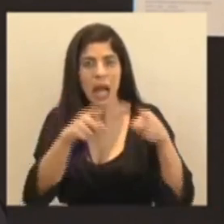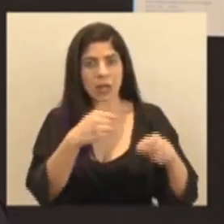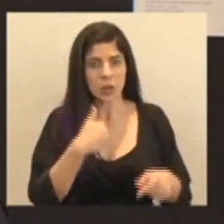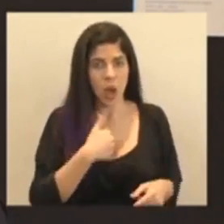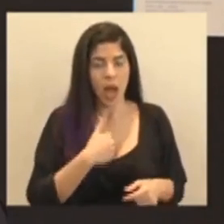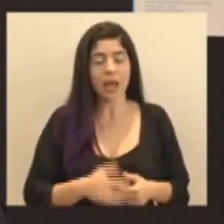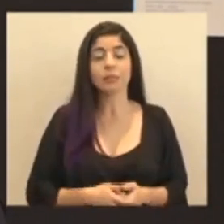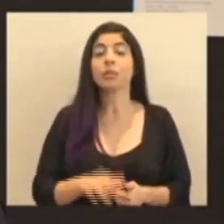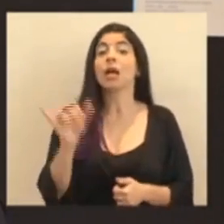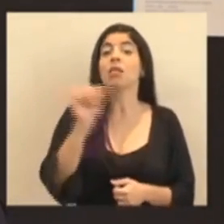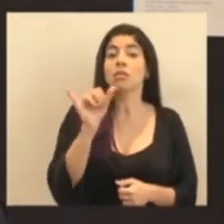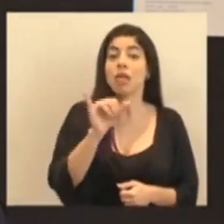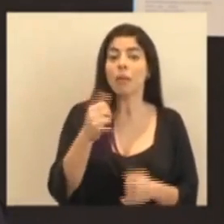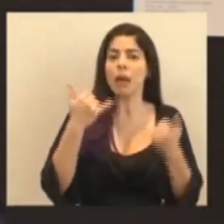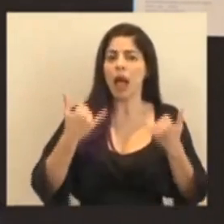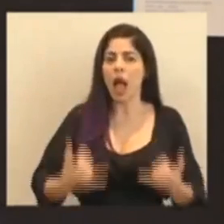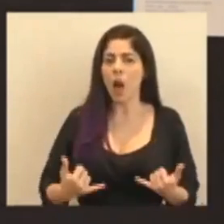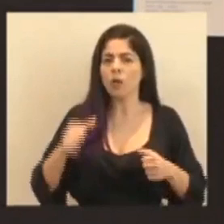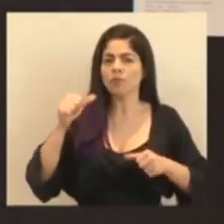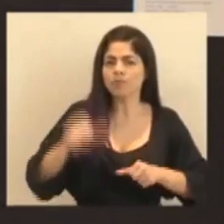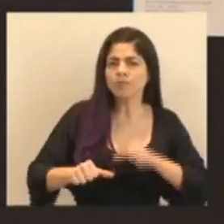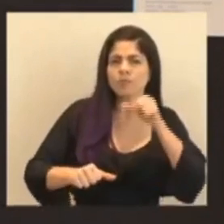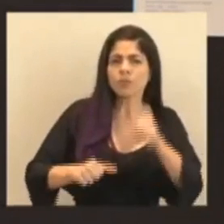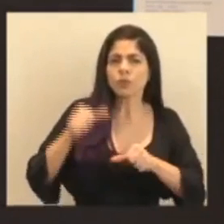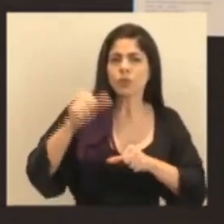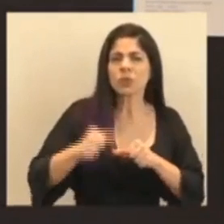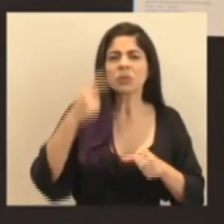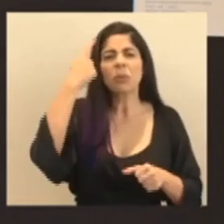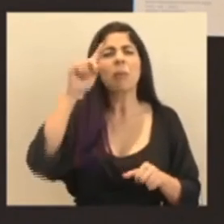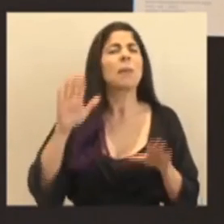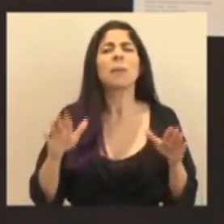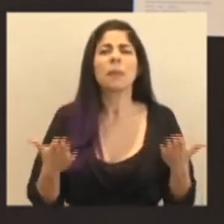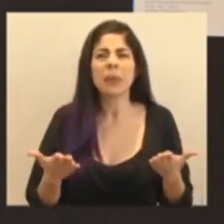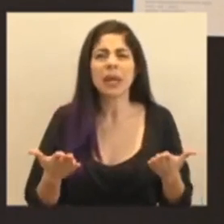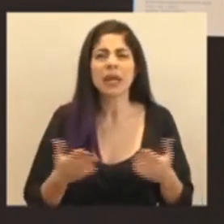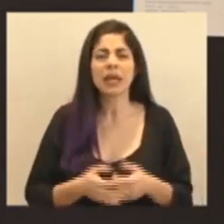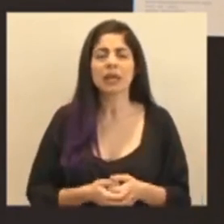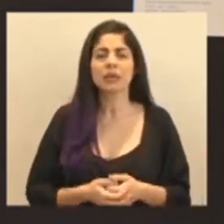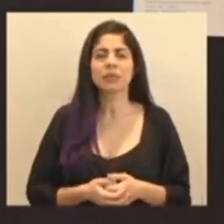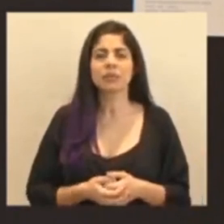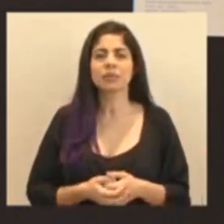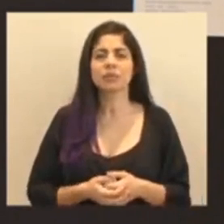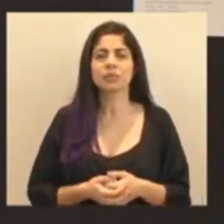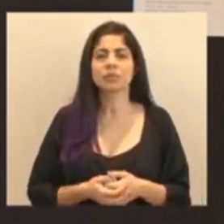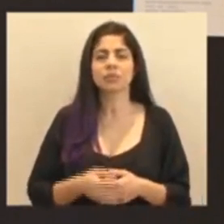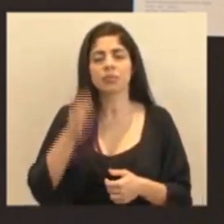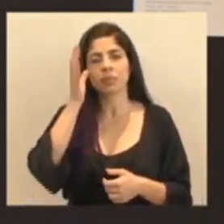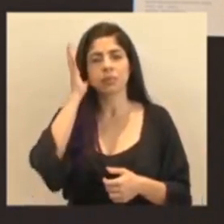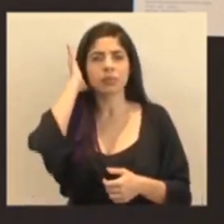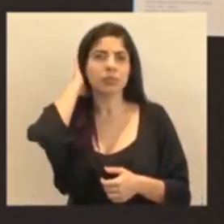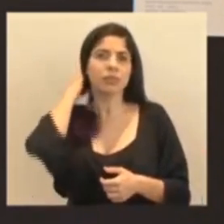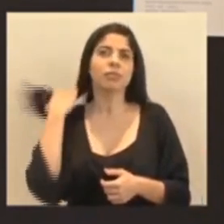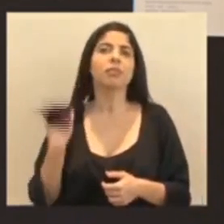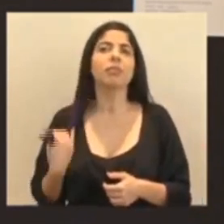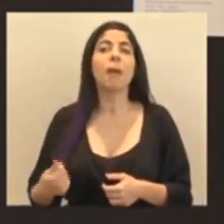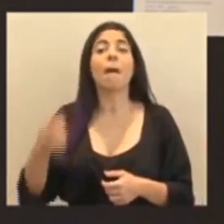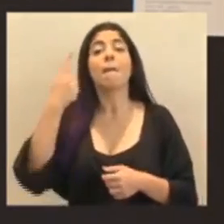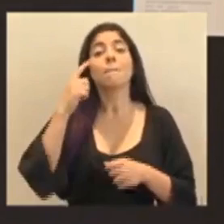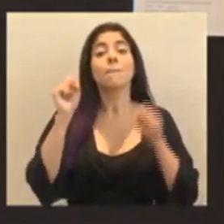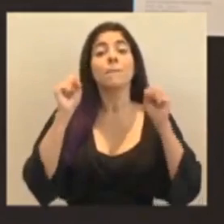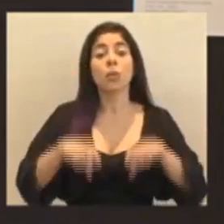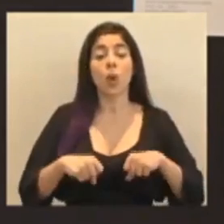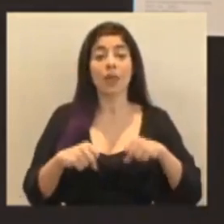También estamos haciendo esfuerzos para atender